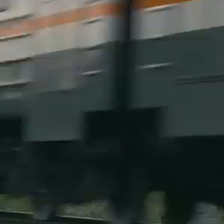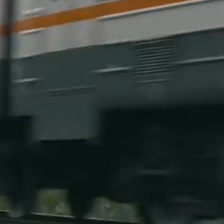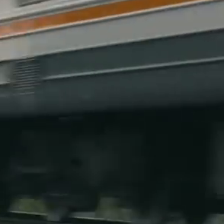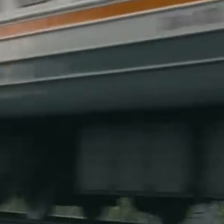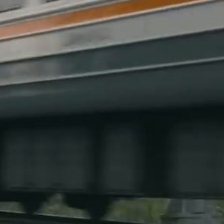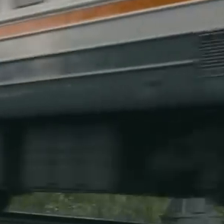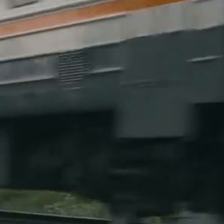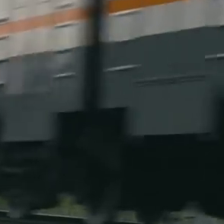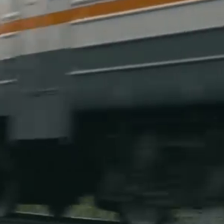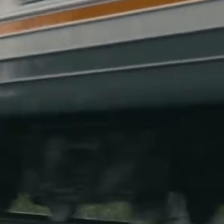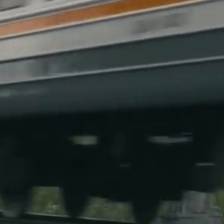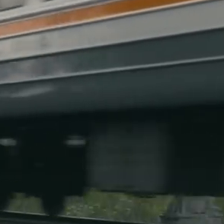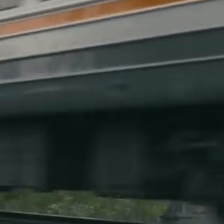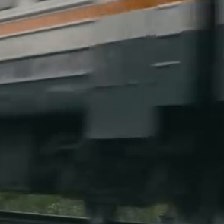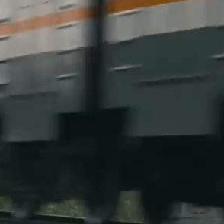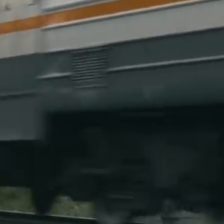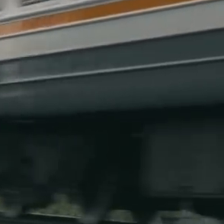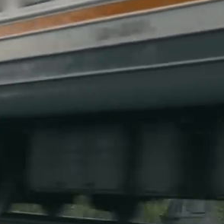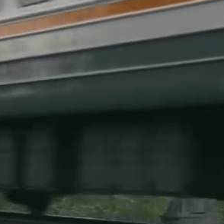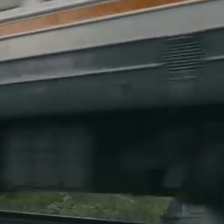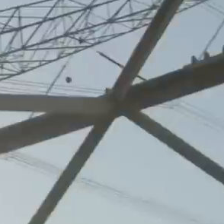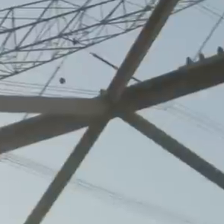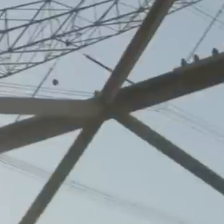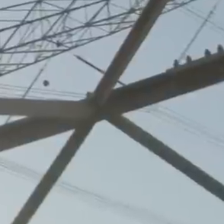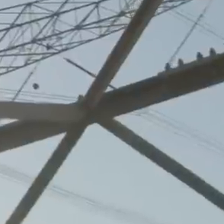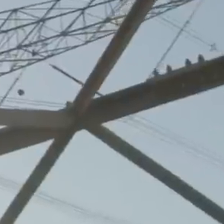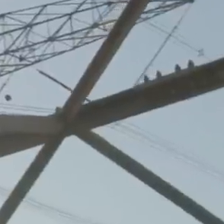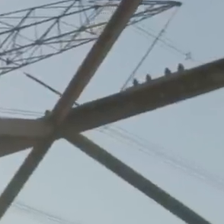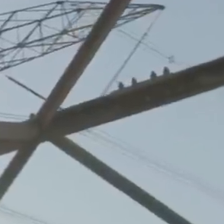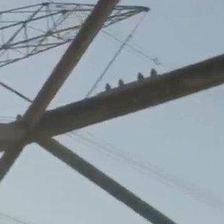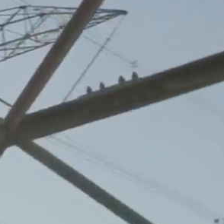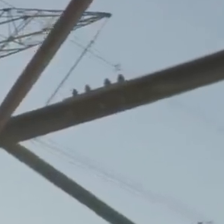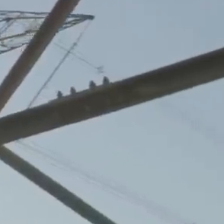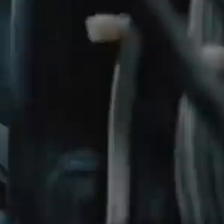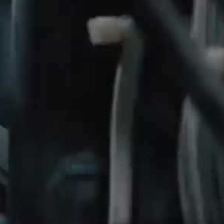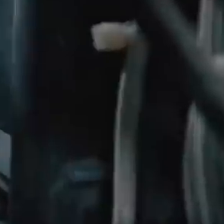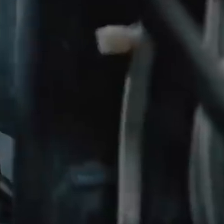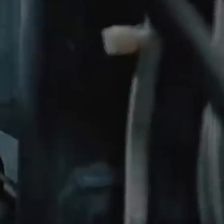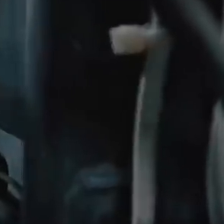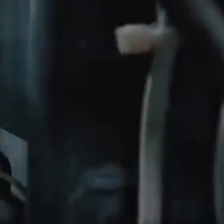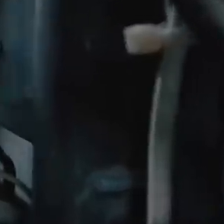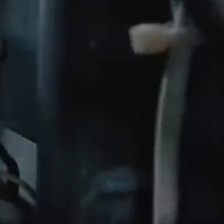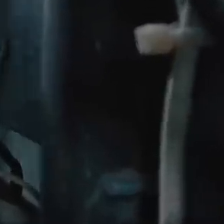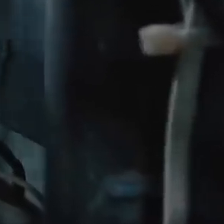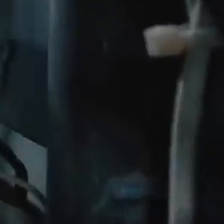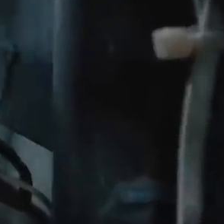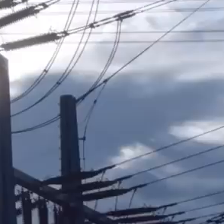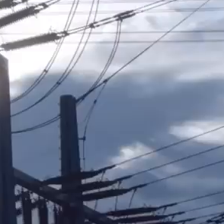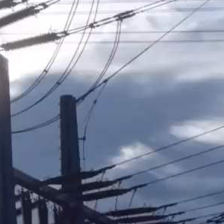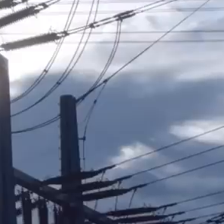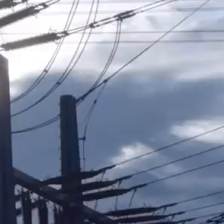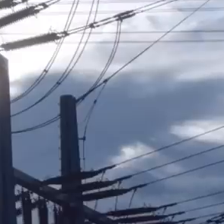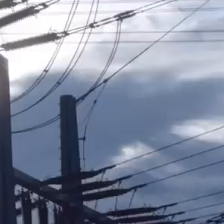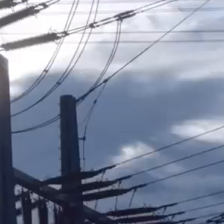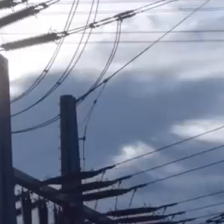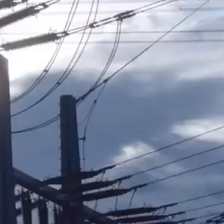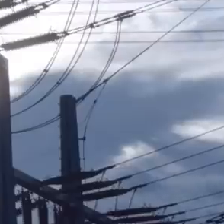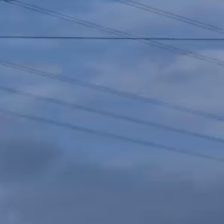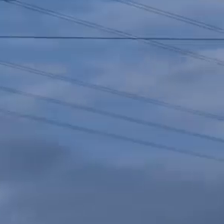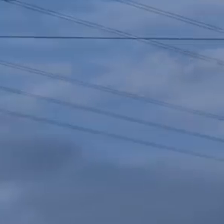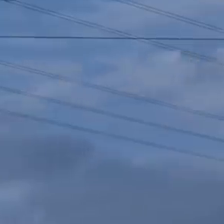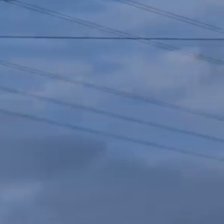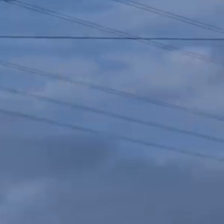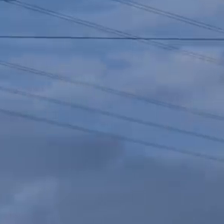con cuidar el medio ambiente, el Tramo 5 tendrá un sistema electrificado. Para ello, trabajamos en equipo con la Comisión Federal de